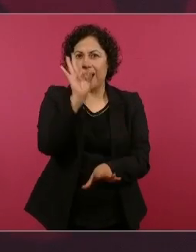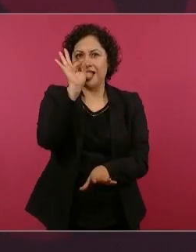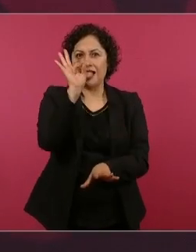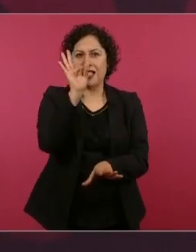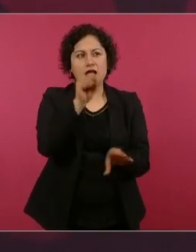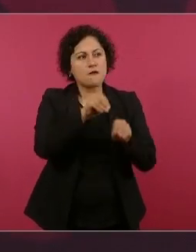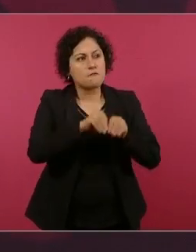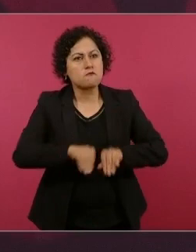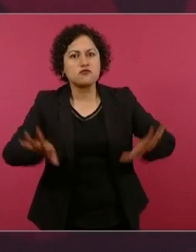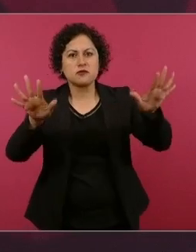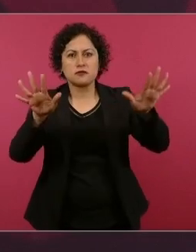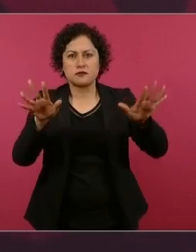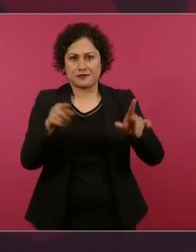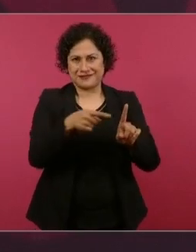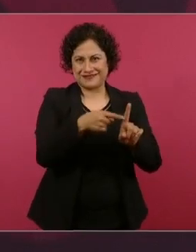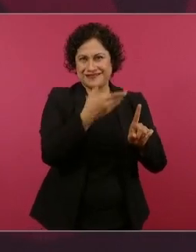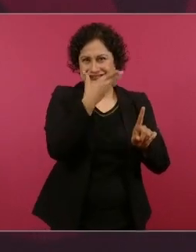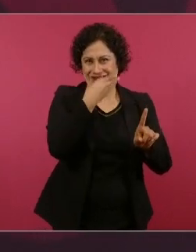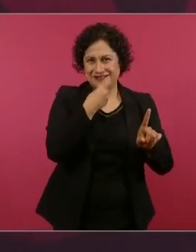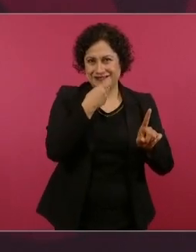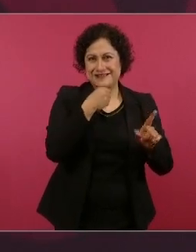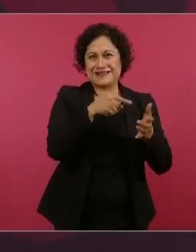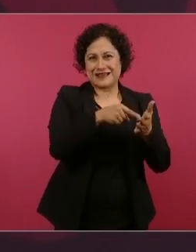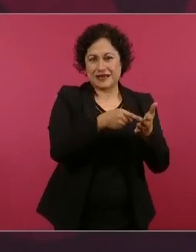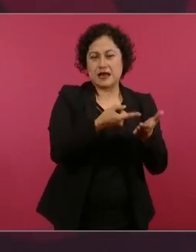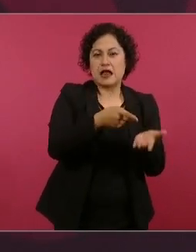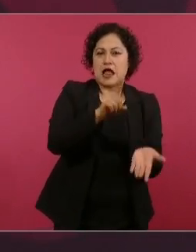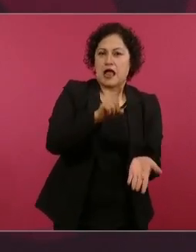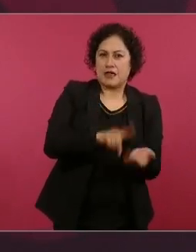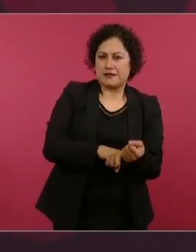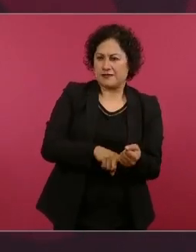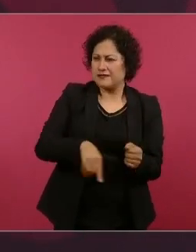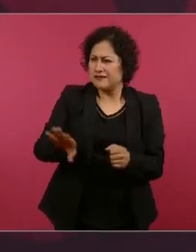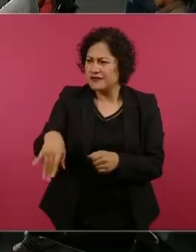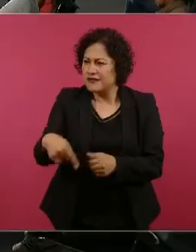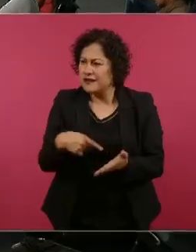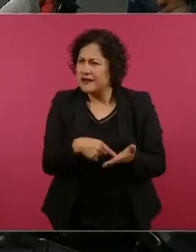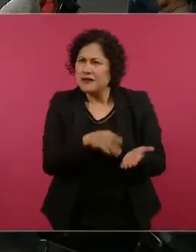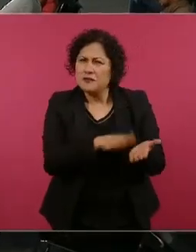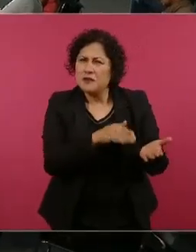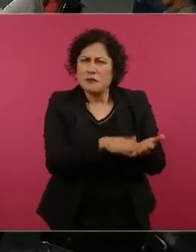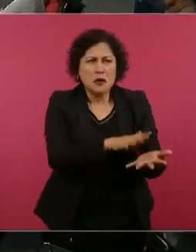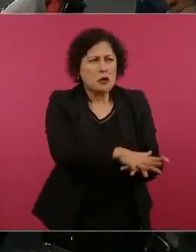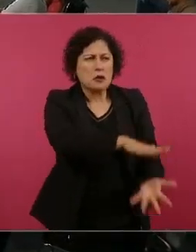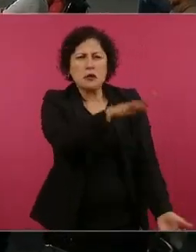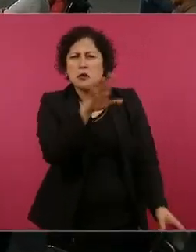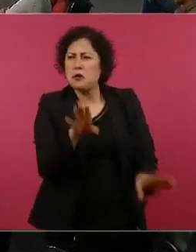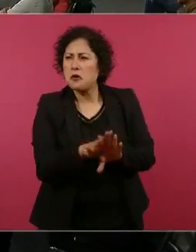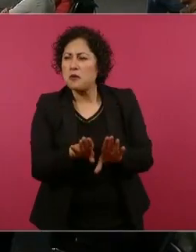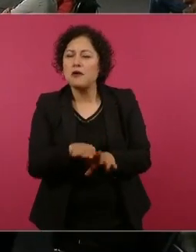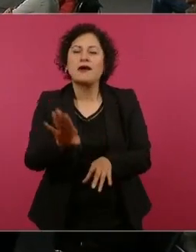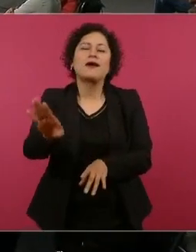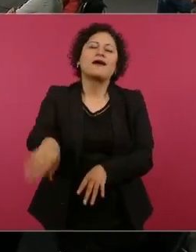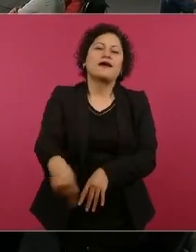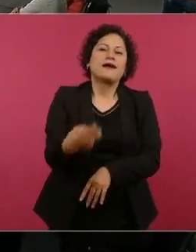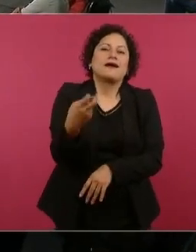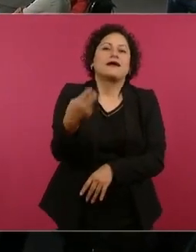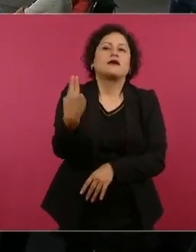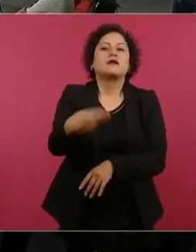¿Cómo se les conoce a los documentos? Wikileaks. El Wikileaks.